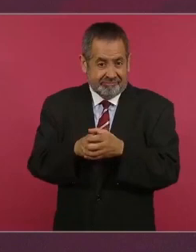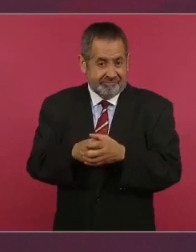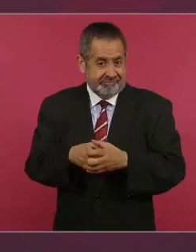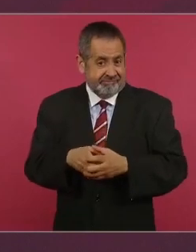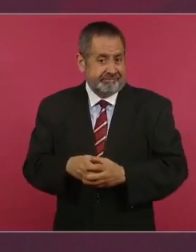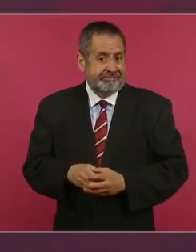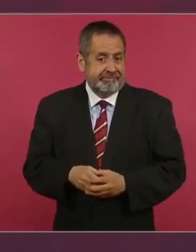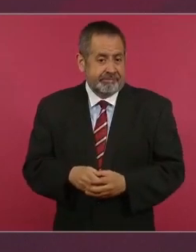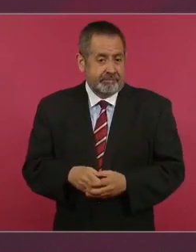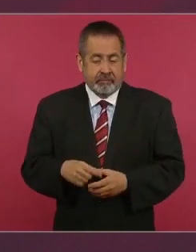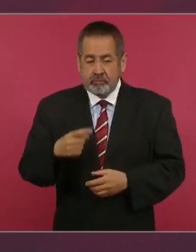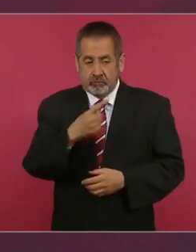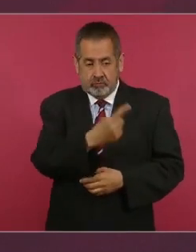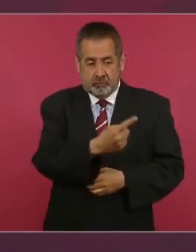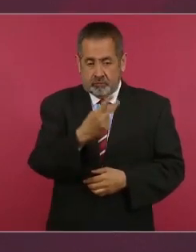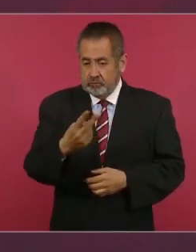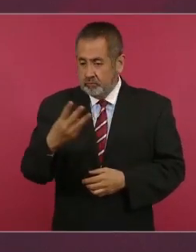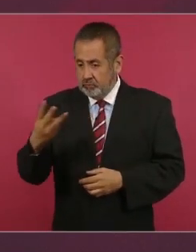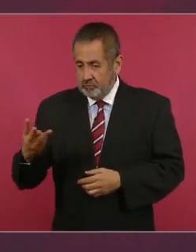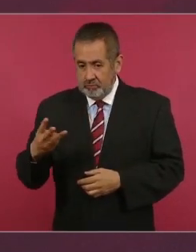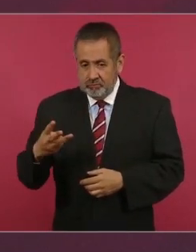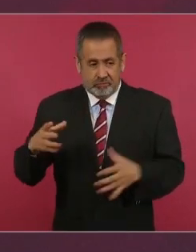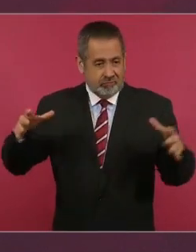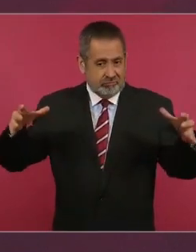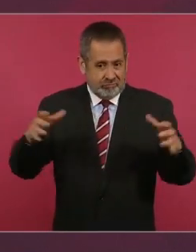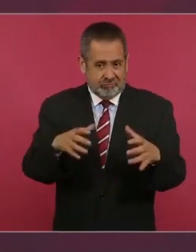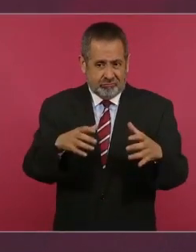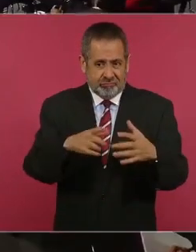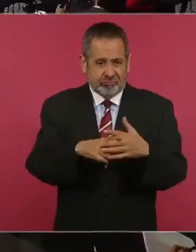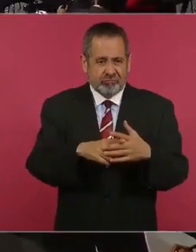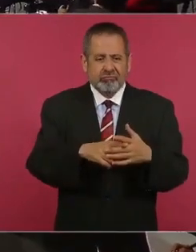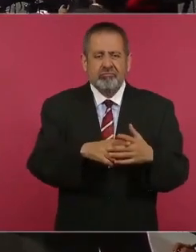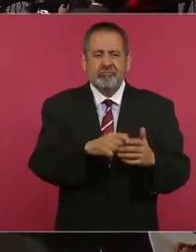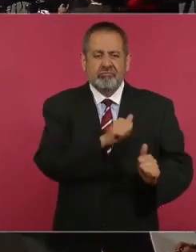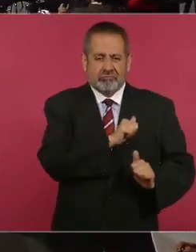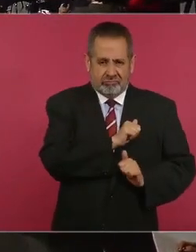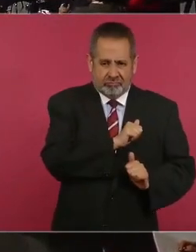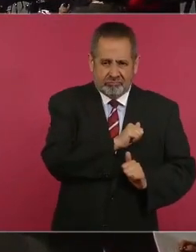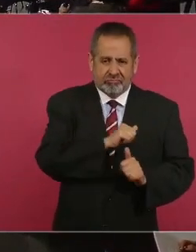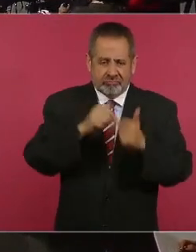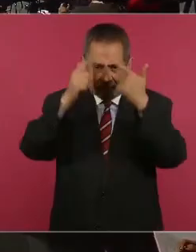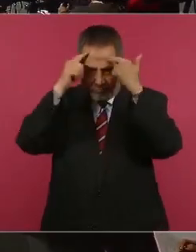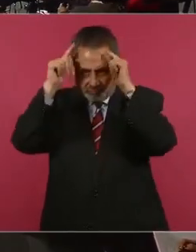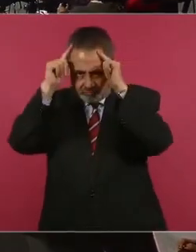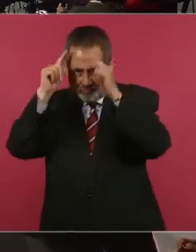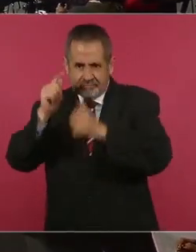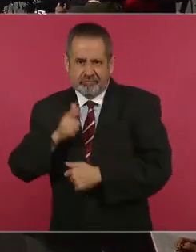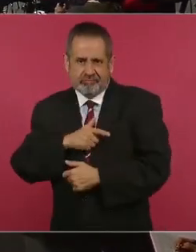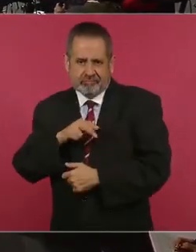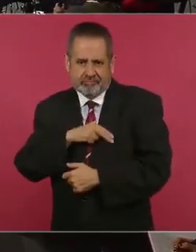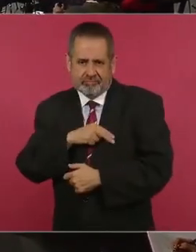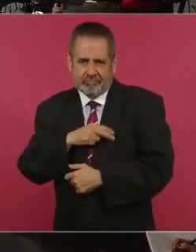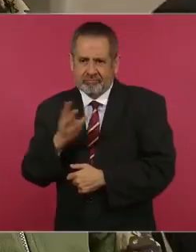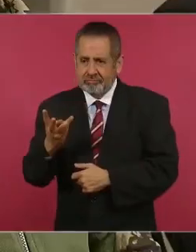Tres instituciones, la defensa, la Secretaría de Marina y la Guardia Nacional.